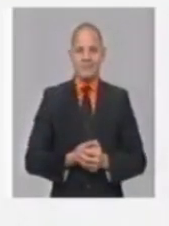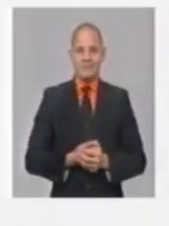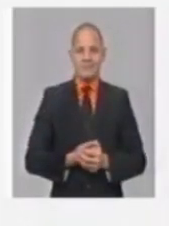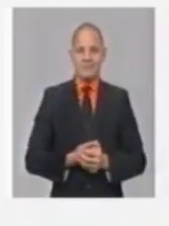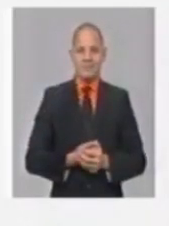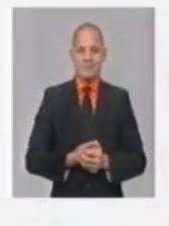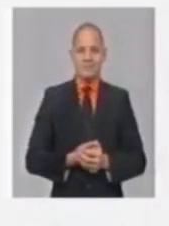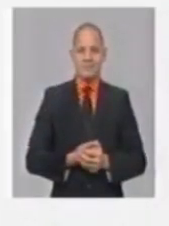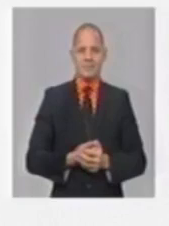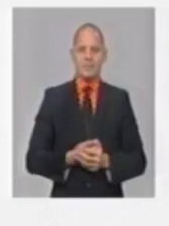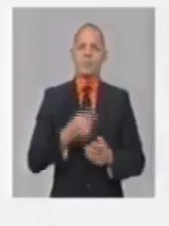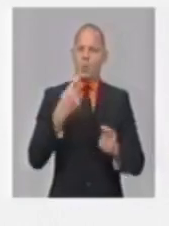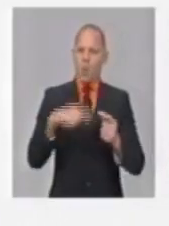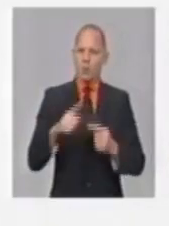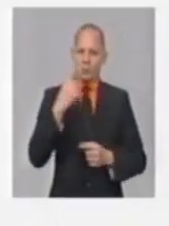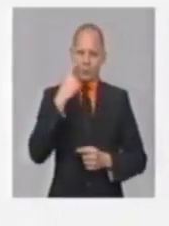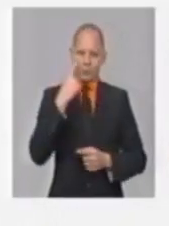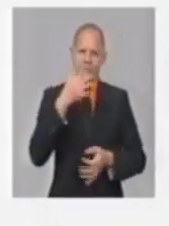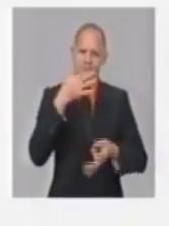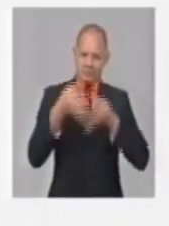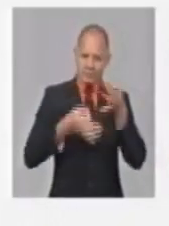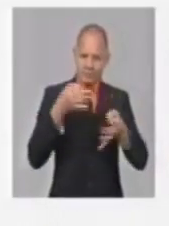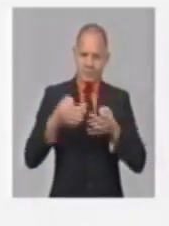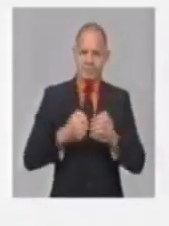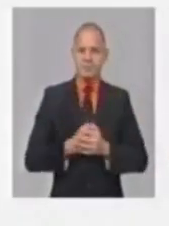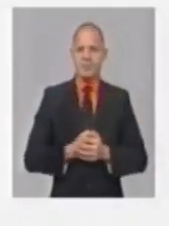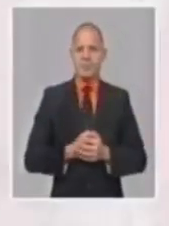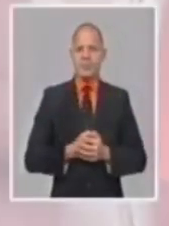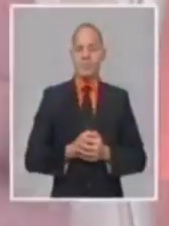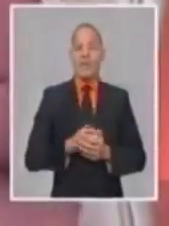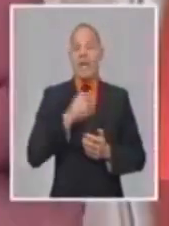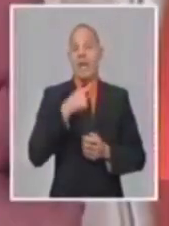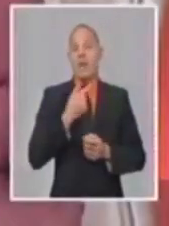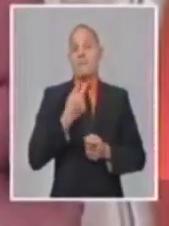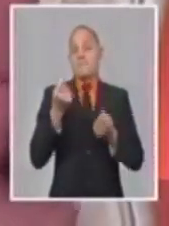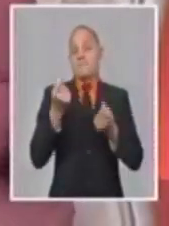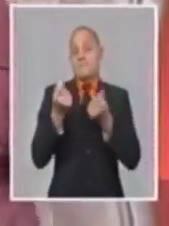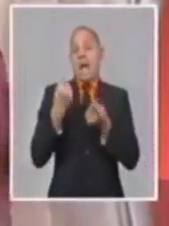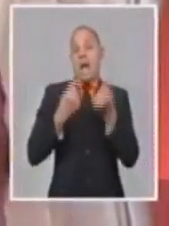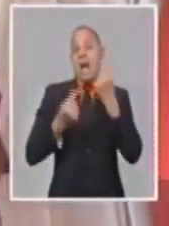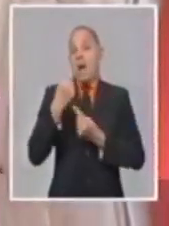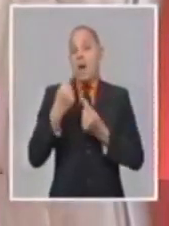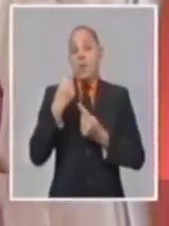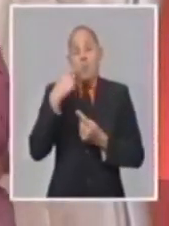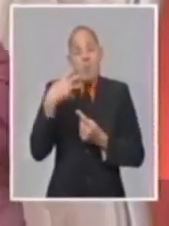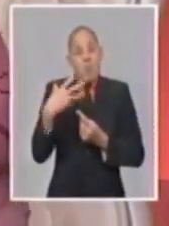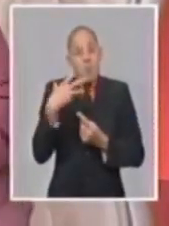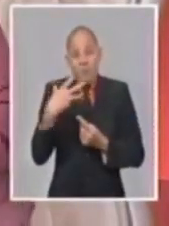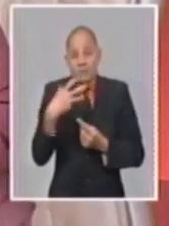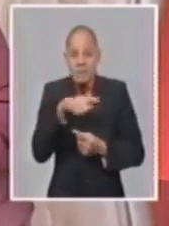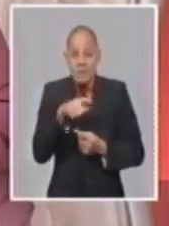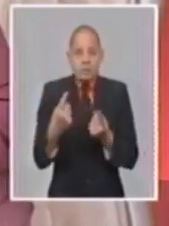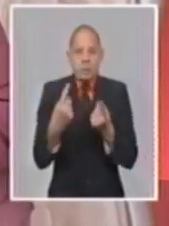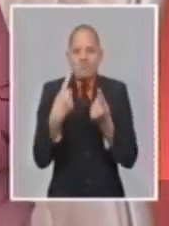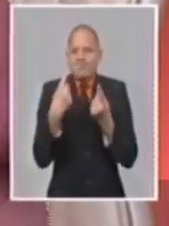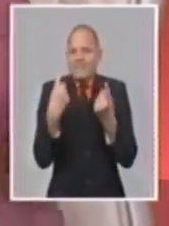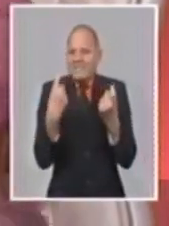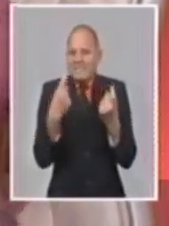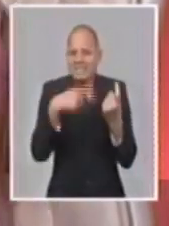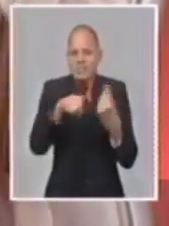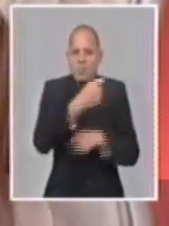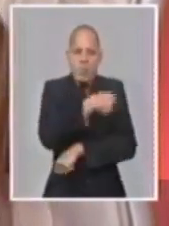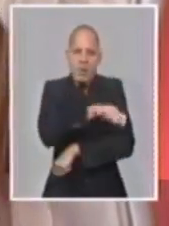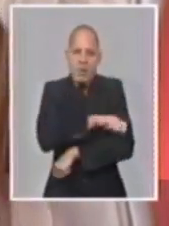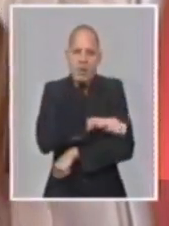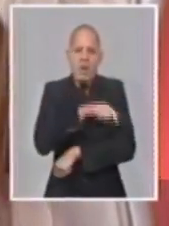hablar, Randy, de que centralizamos y mantenemos centralizados los principales productos datos de impacto en la población